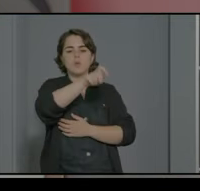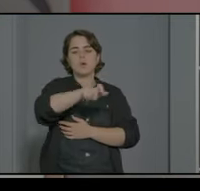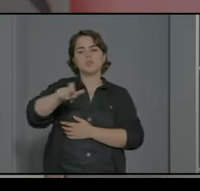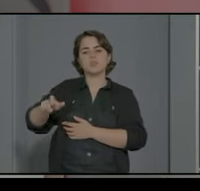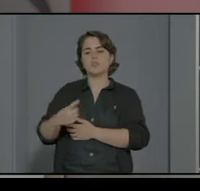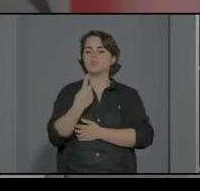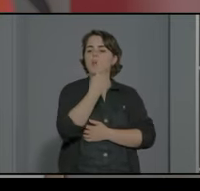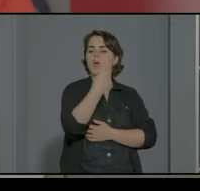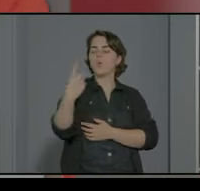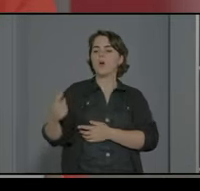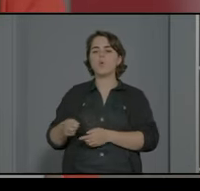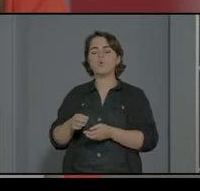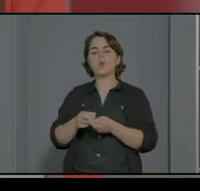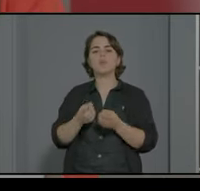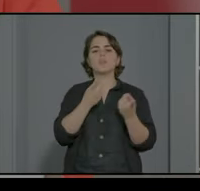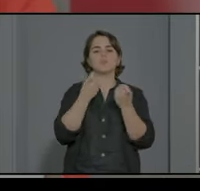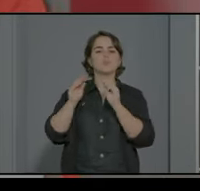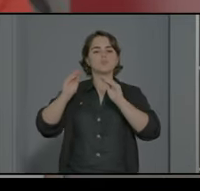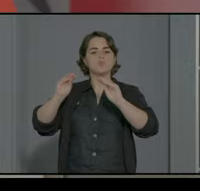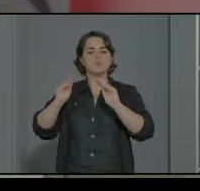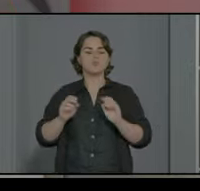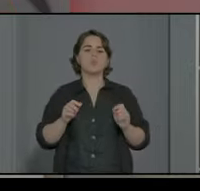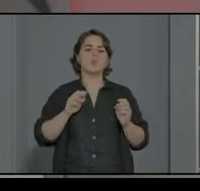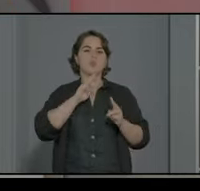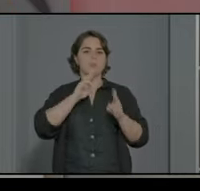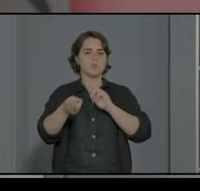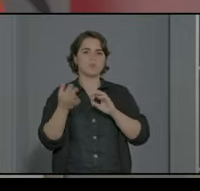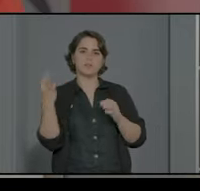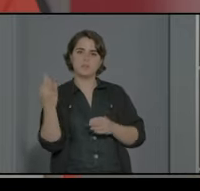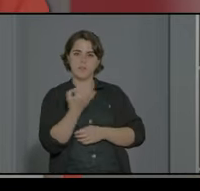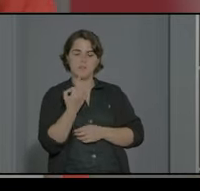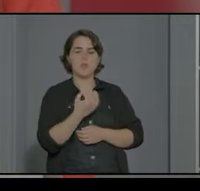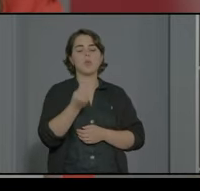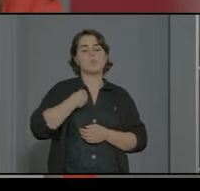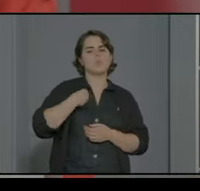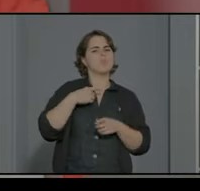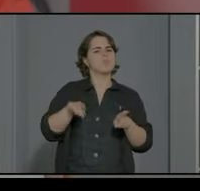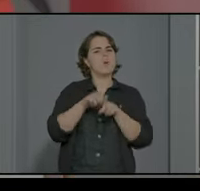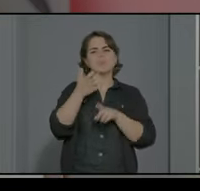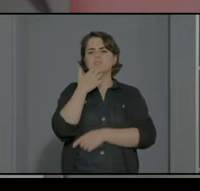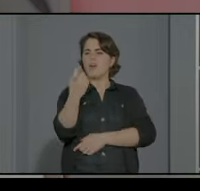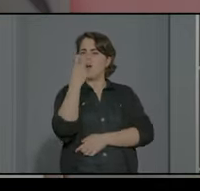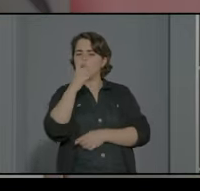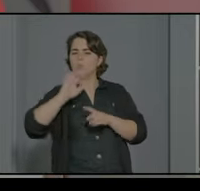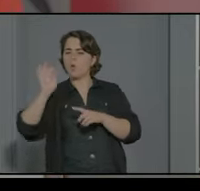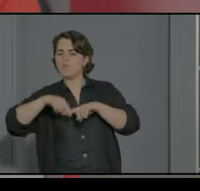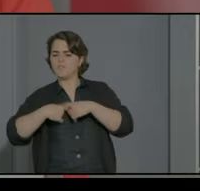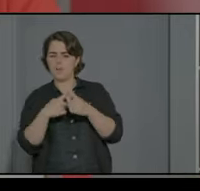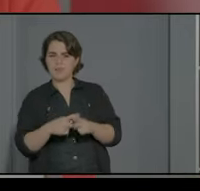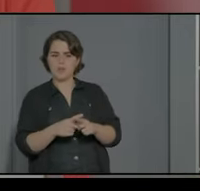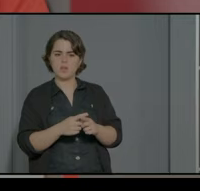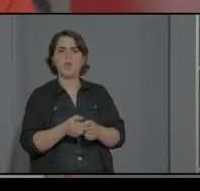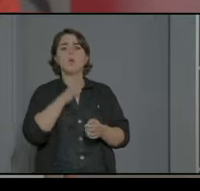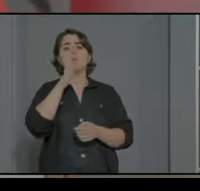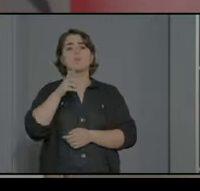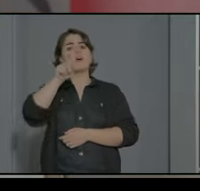especialmente de todo el centro educativo tanto de nuestro alumnado como las familias las cuales las hacemos muy partícipe y están